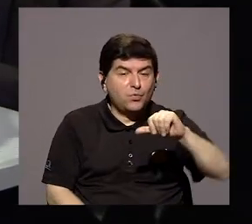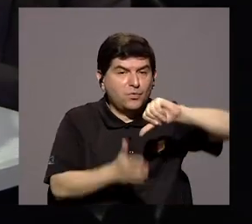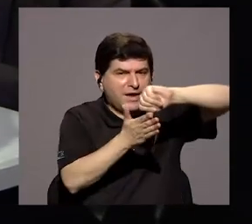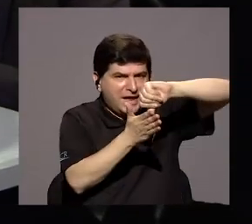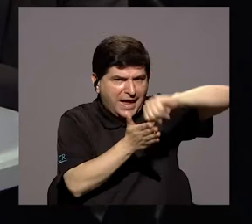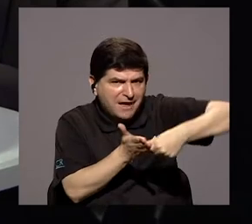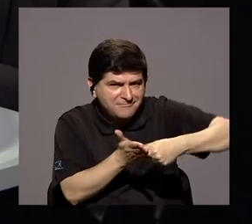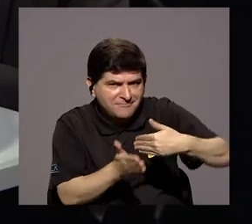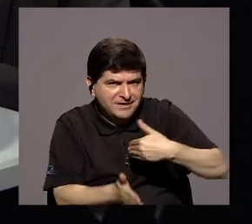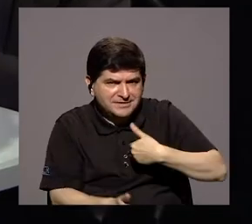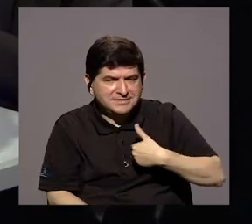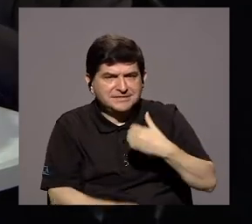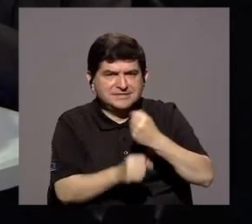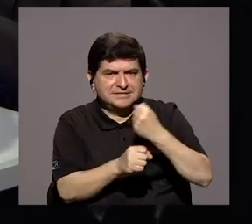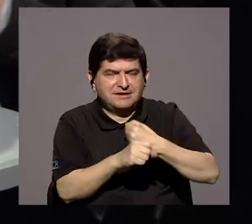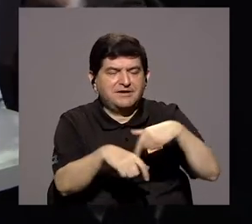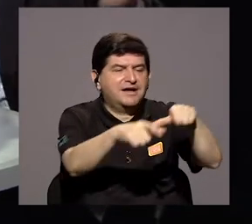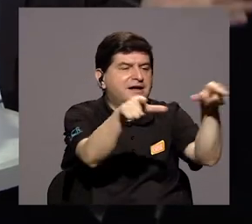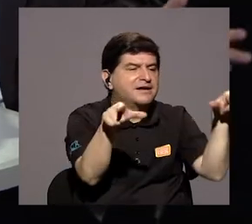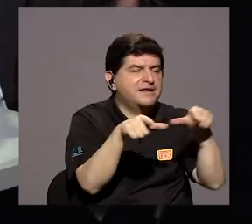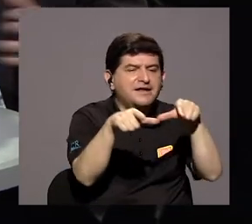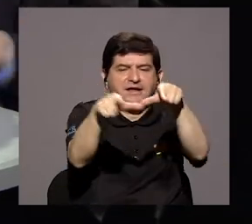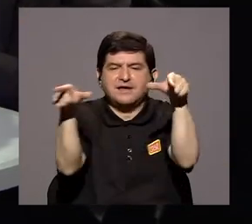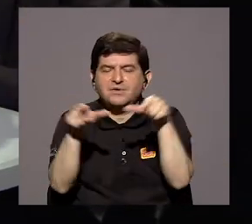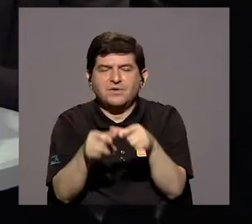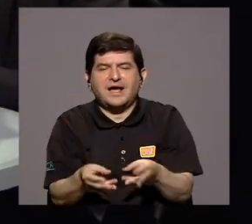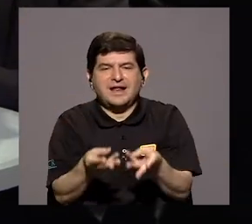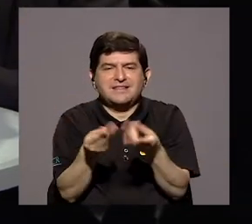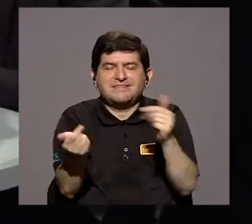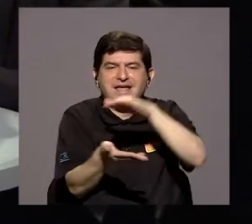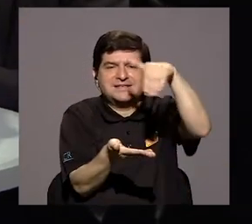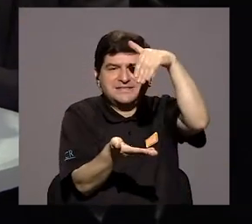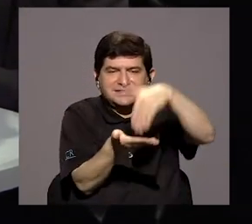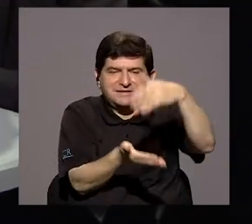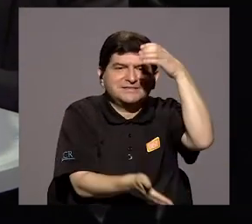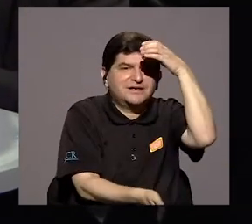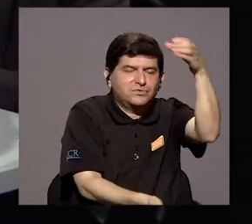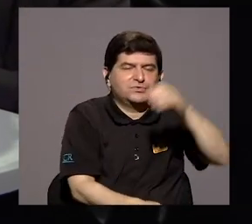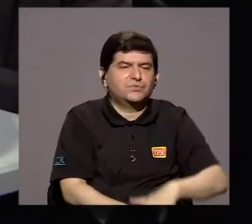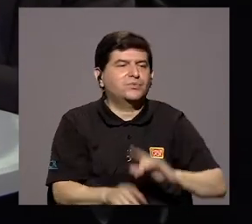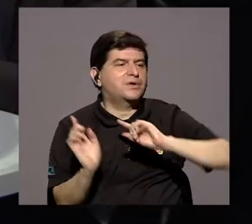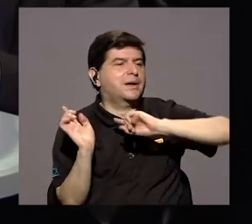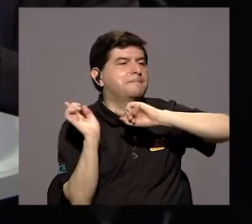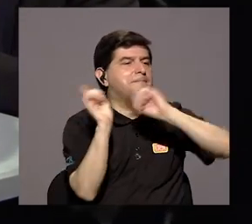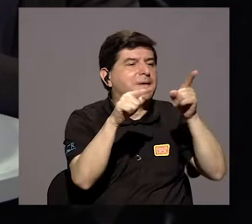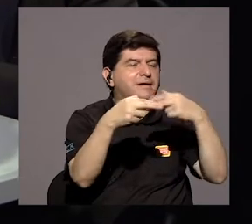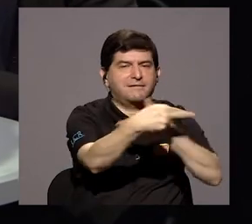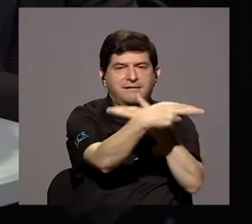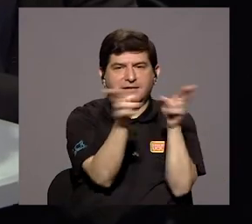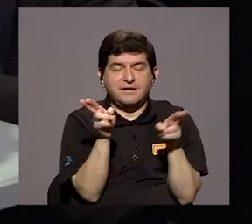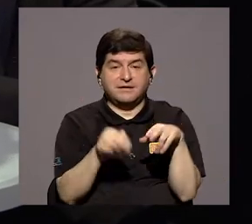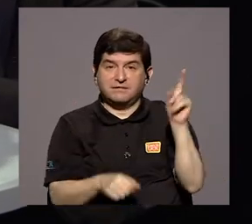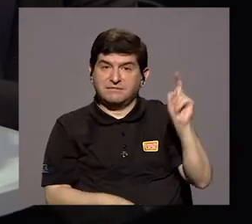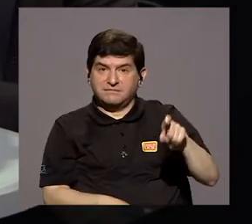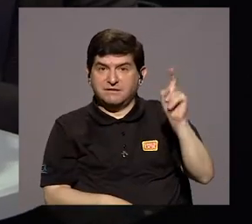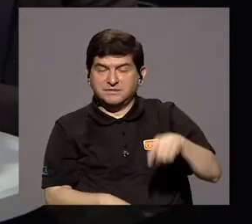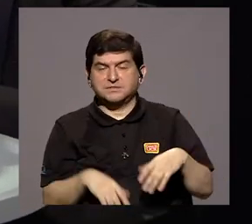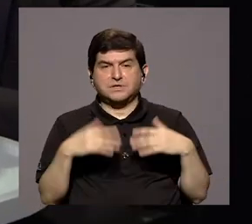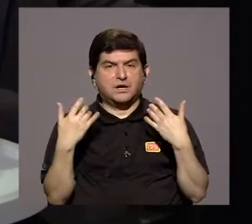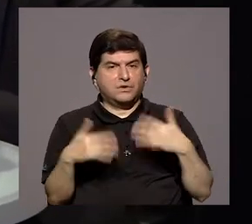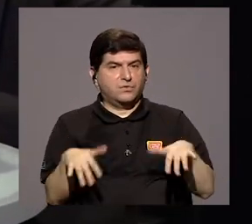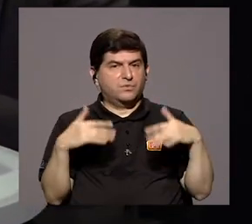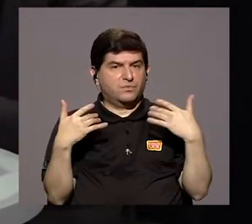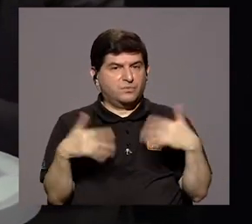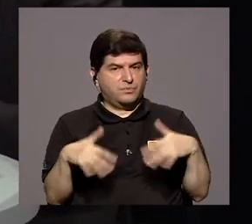tenido es trabajar en territorios, descentralizar la cultura y llevarla a las regiones. Eso requiere, ¿verdad?, todo un tema de